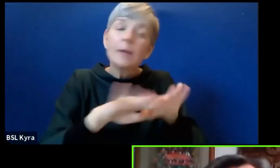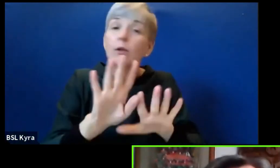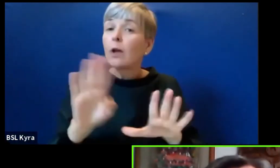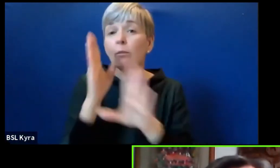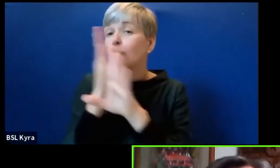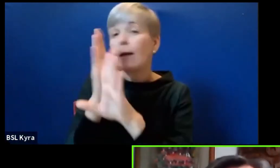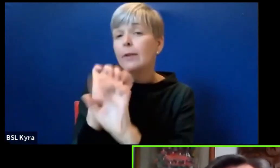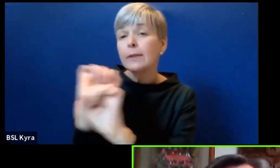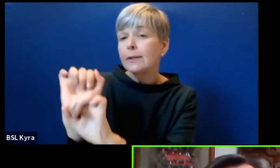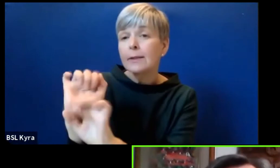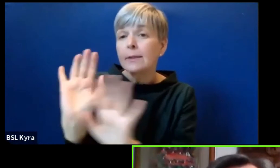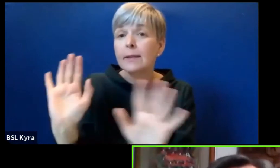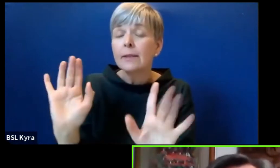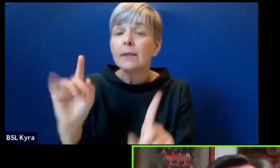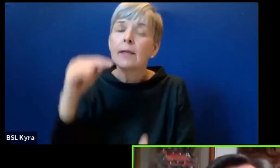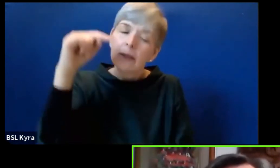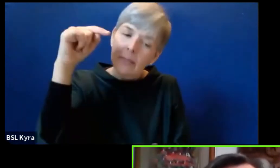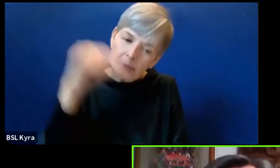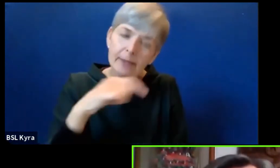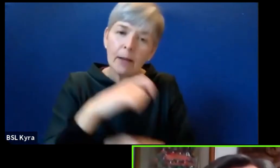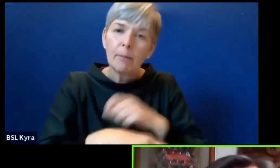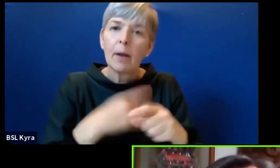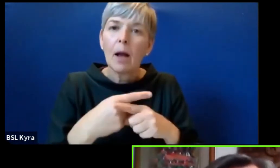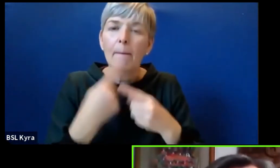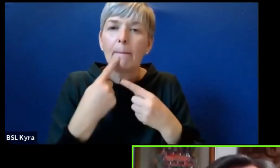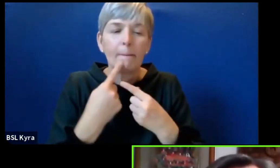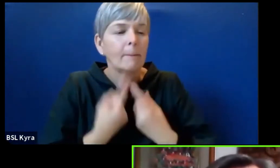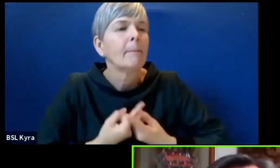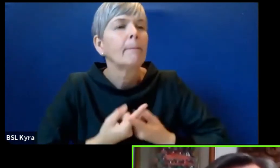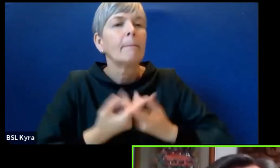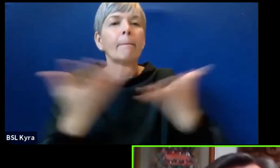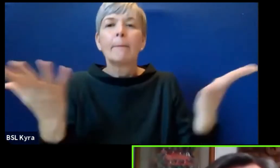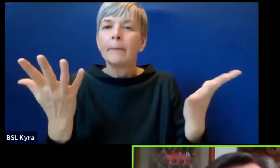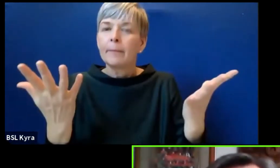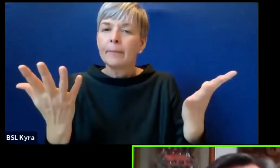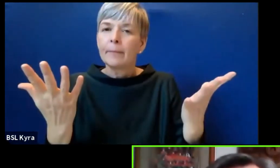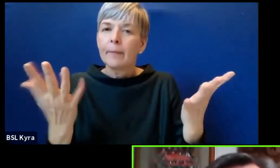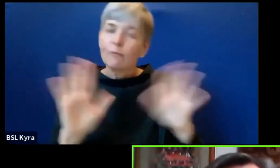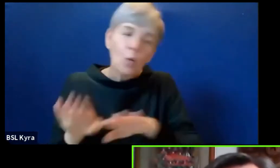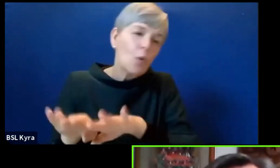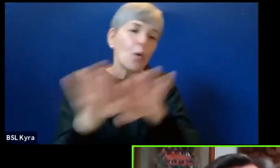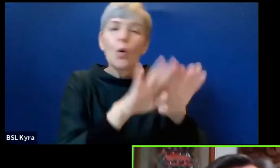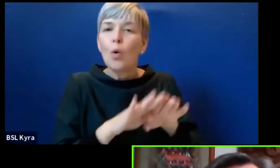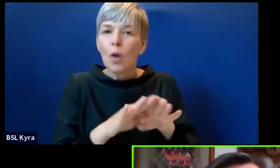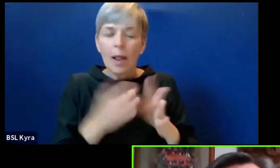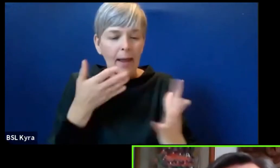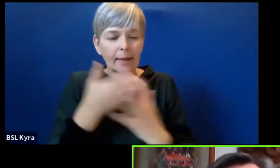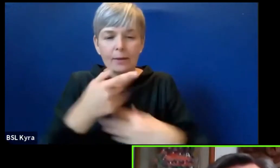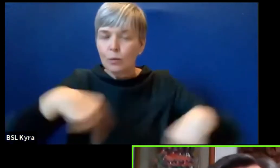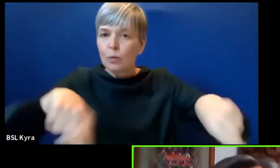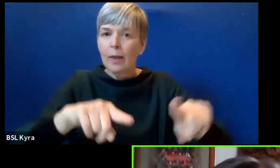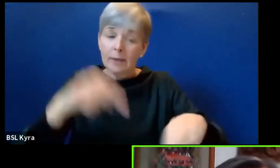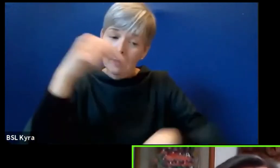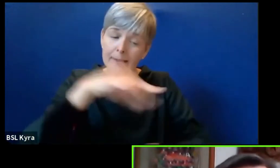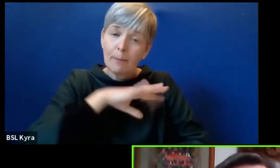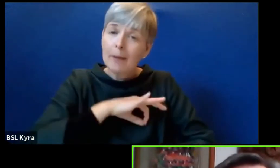ese camino estamos y desde allí queremos aportar a la construcción de este pacto, de este